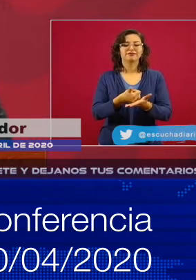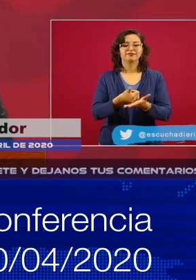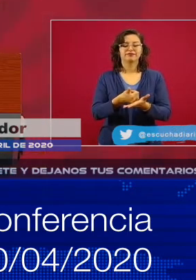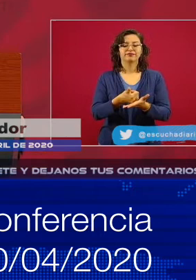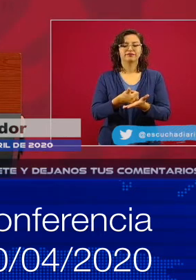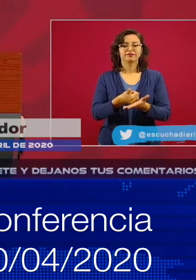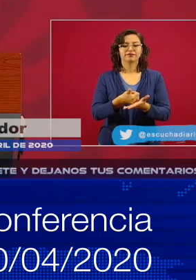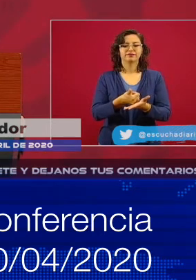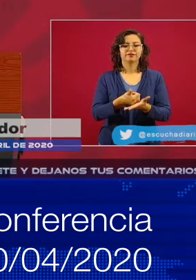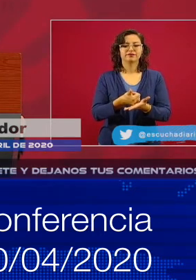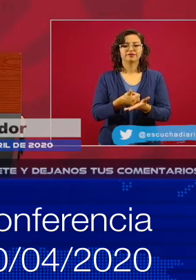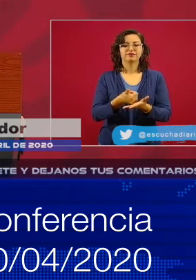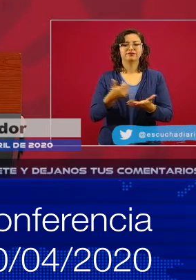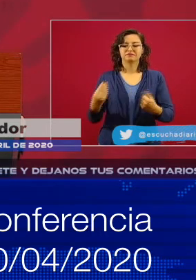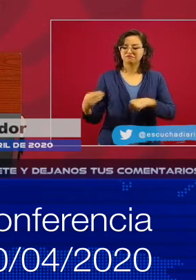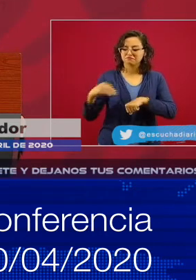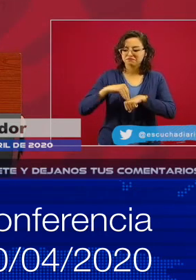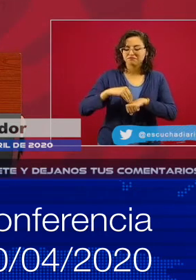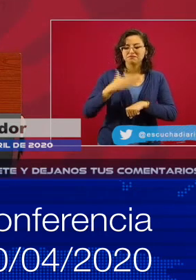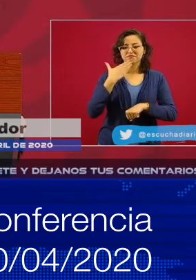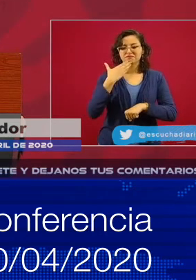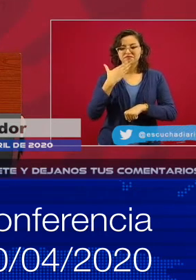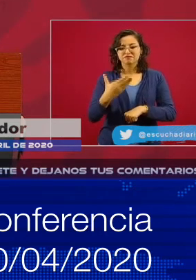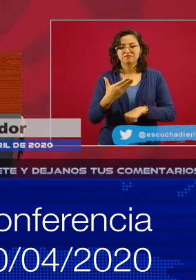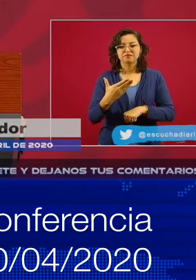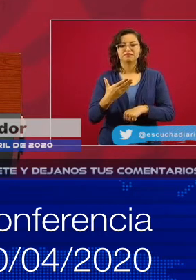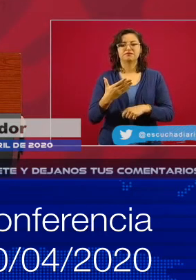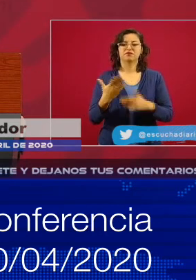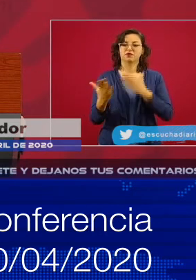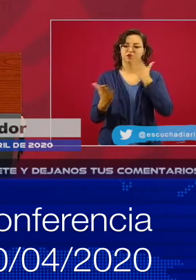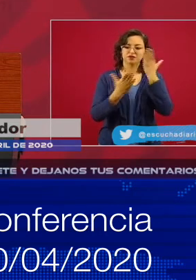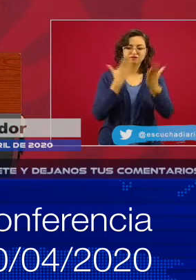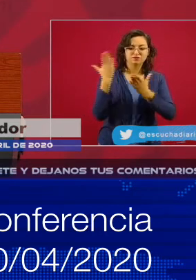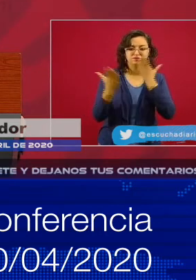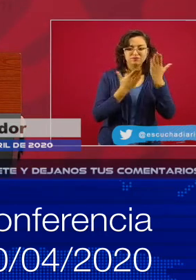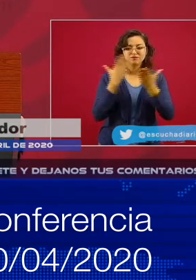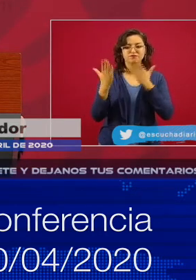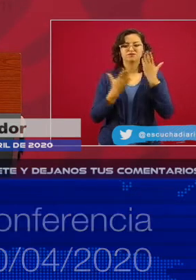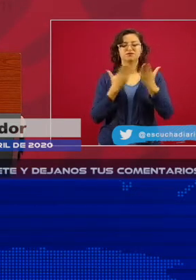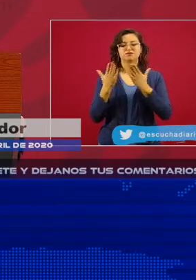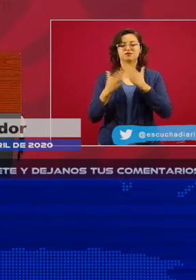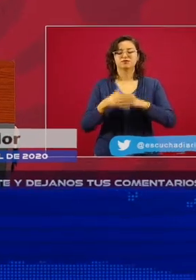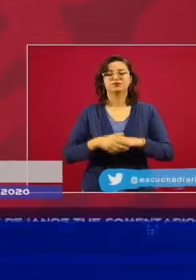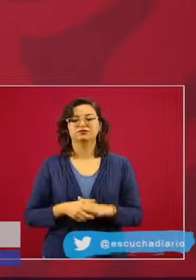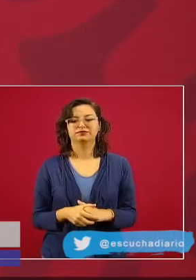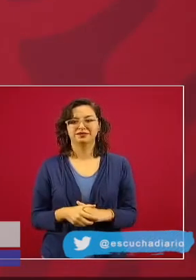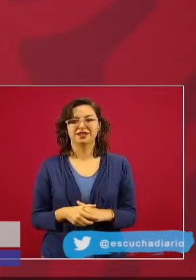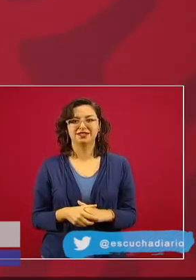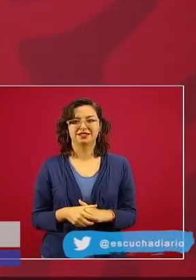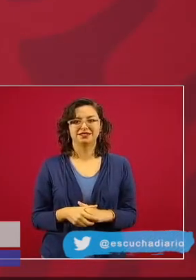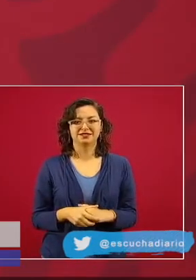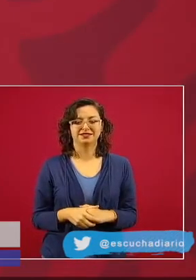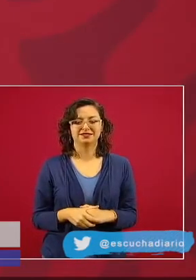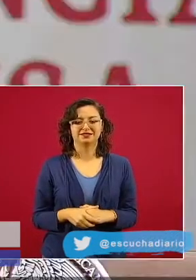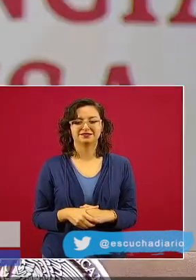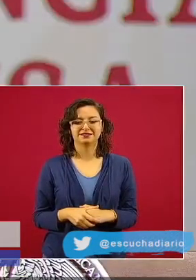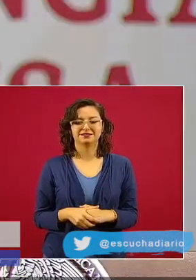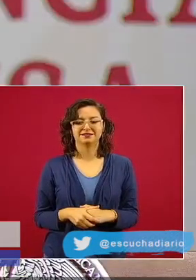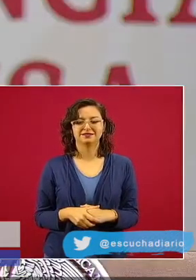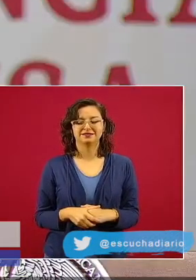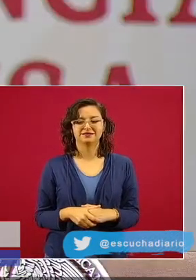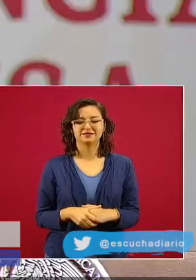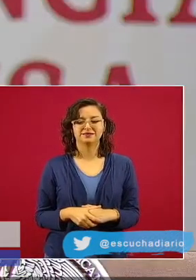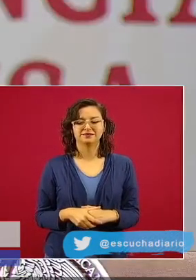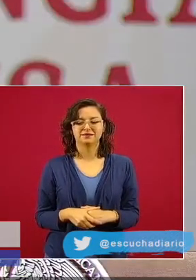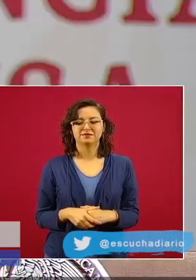ayudando, portándose bien, estudiando a distancia. El día de hoy, el presidente